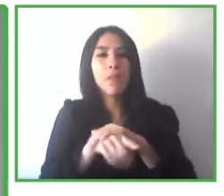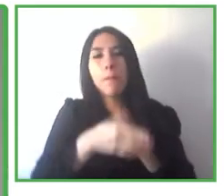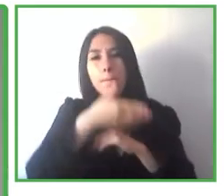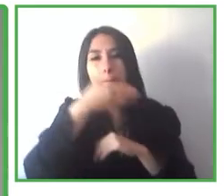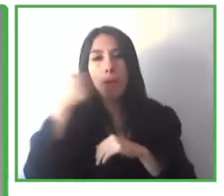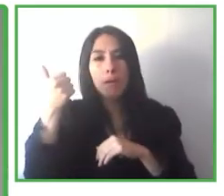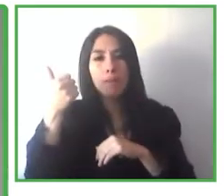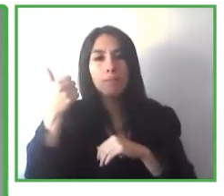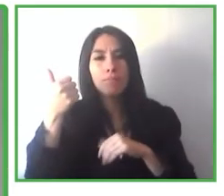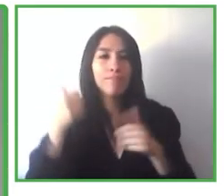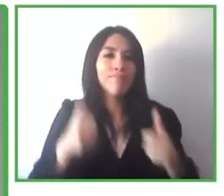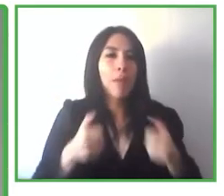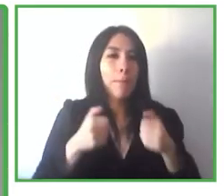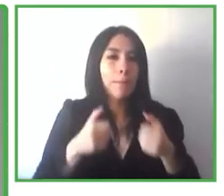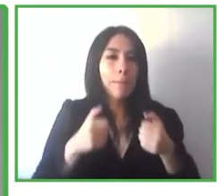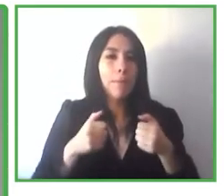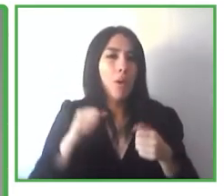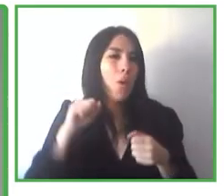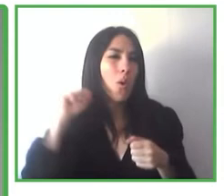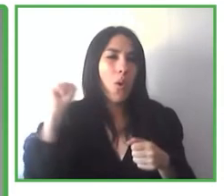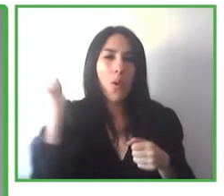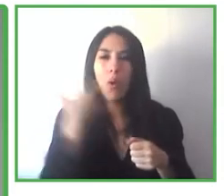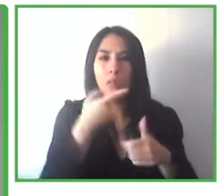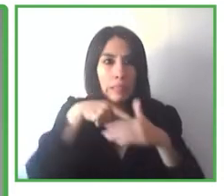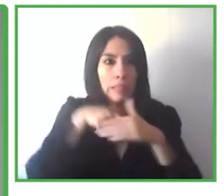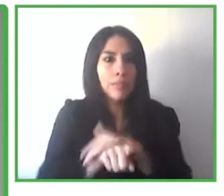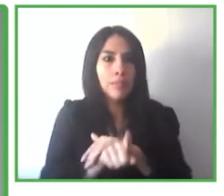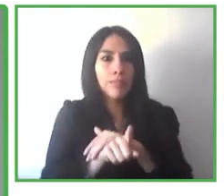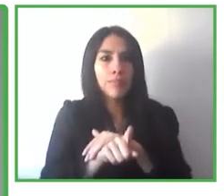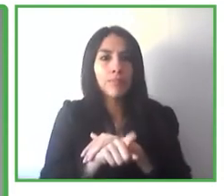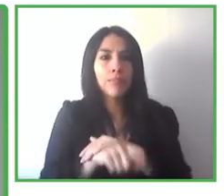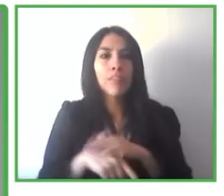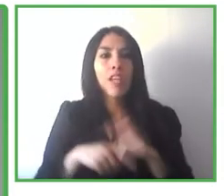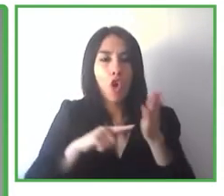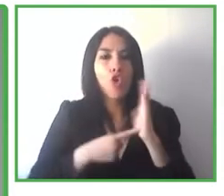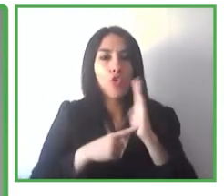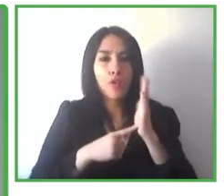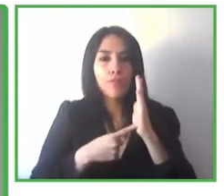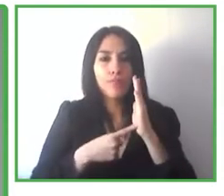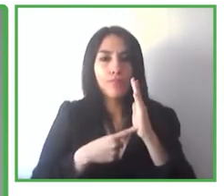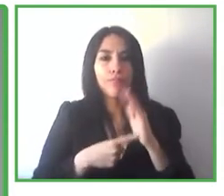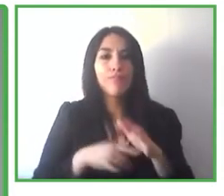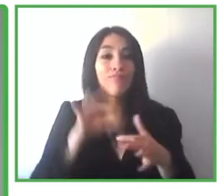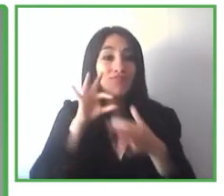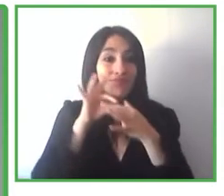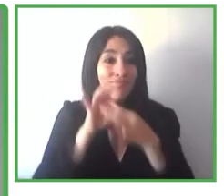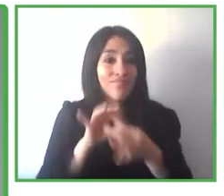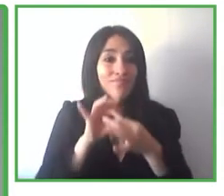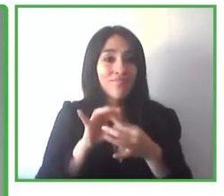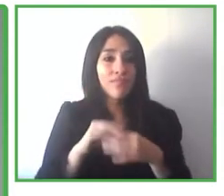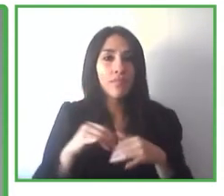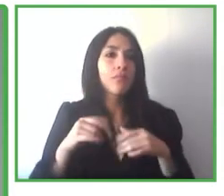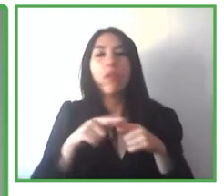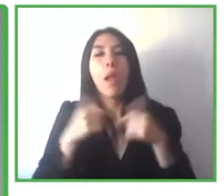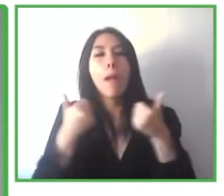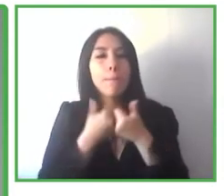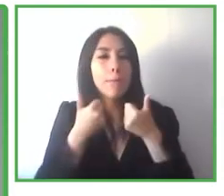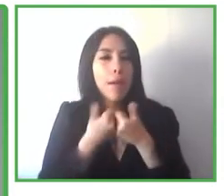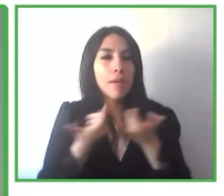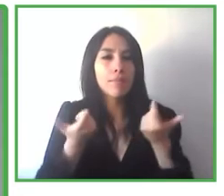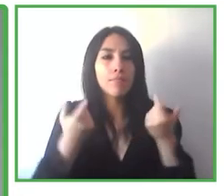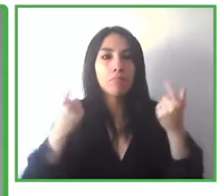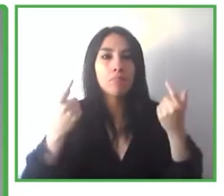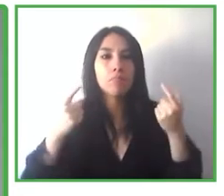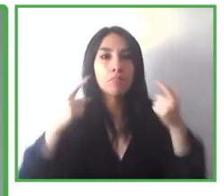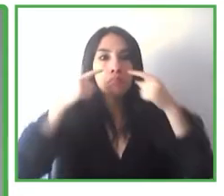tecnologías emergentes que se están aplicando a estos videojuegos, ¿no? Como por ejemplo puedan ser la realidad virtual, como pueda ser la comunicación en